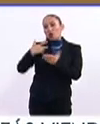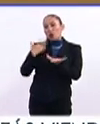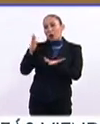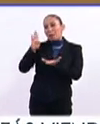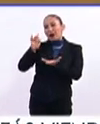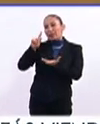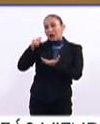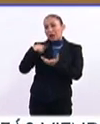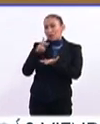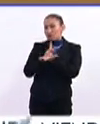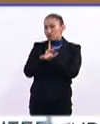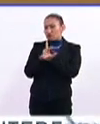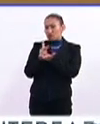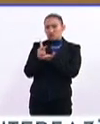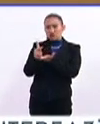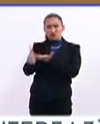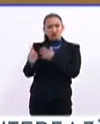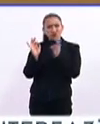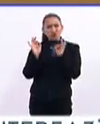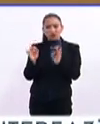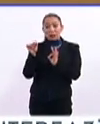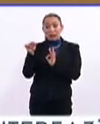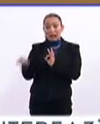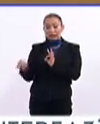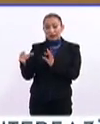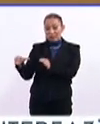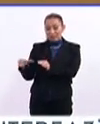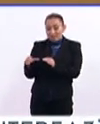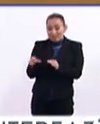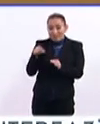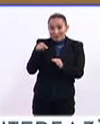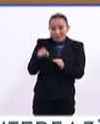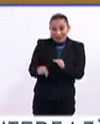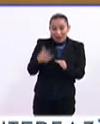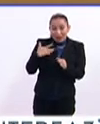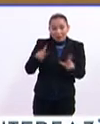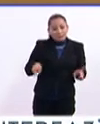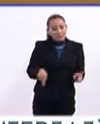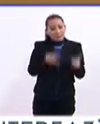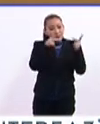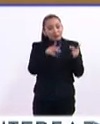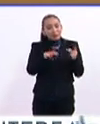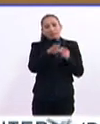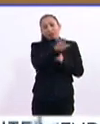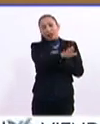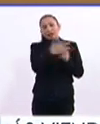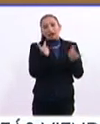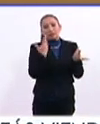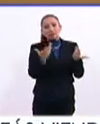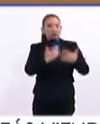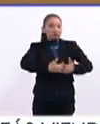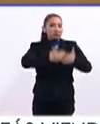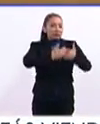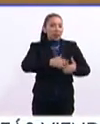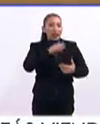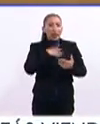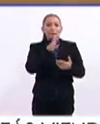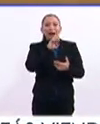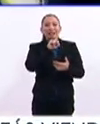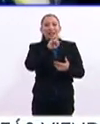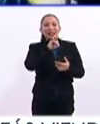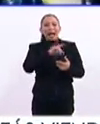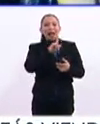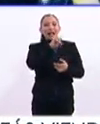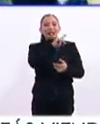producto de alta pureza que es la que va a ser vendida a los productores de batería de litio para los